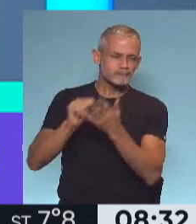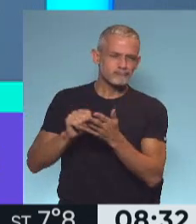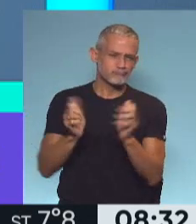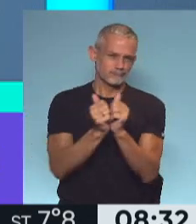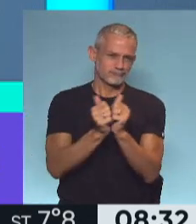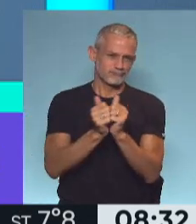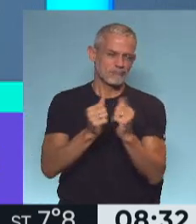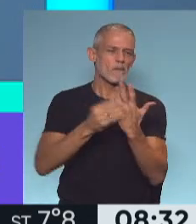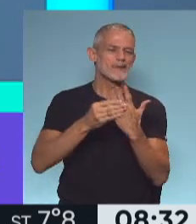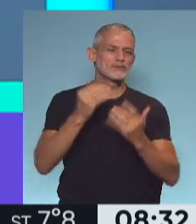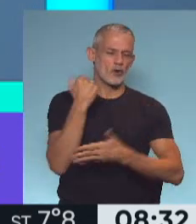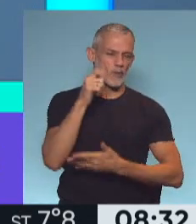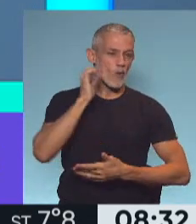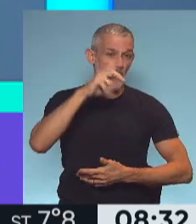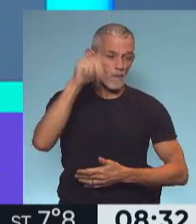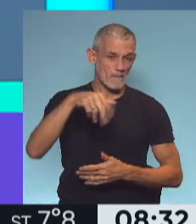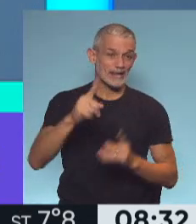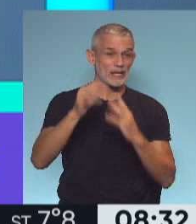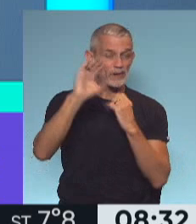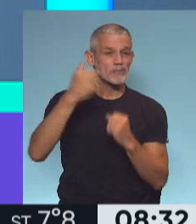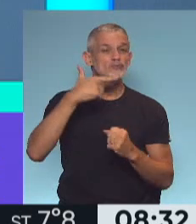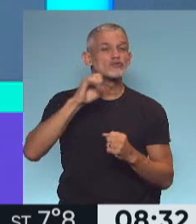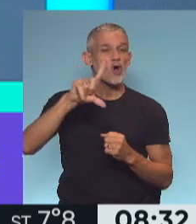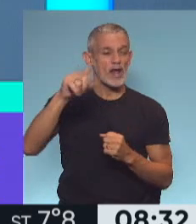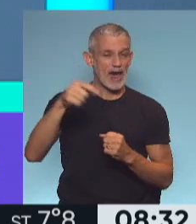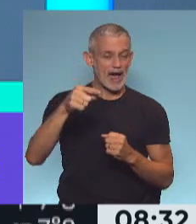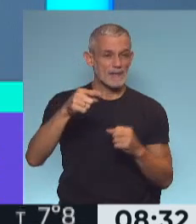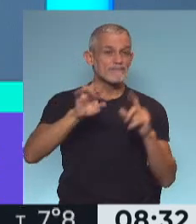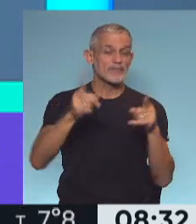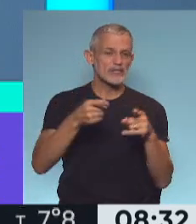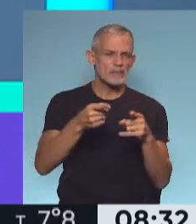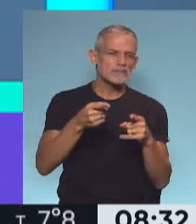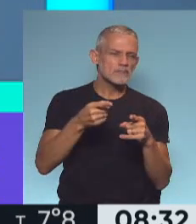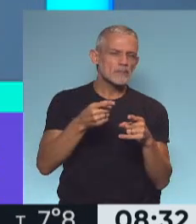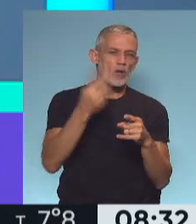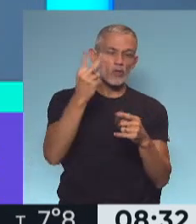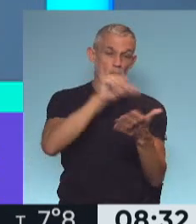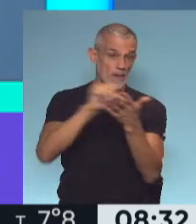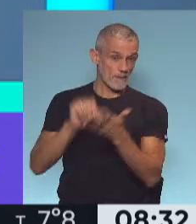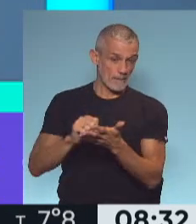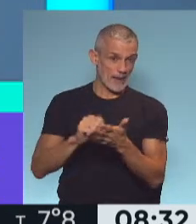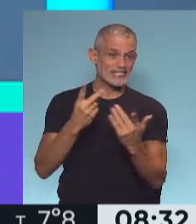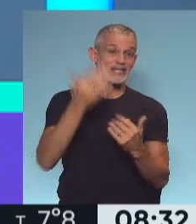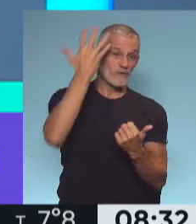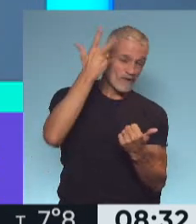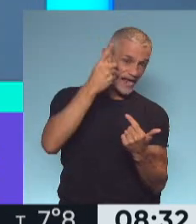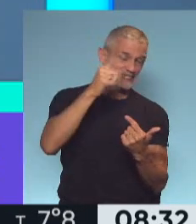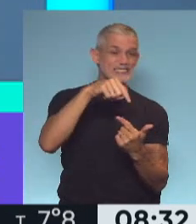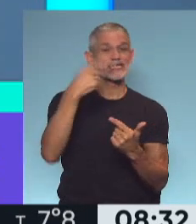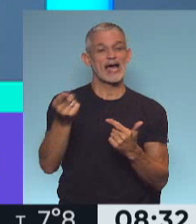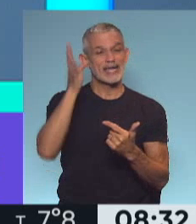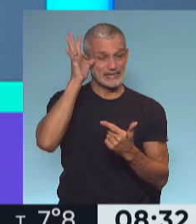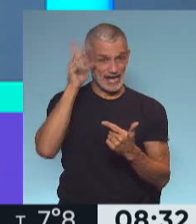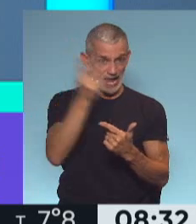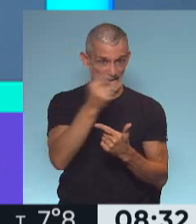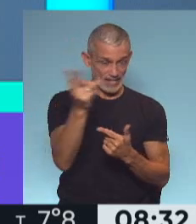con Martín Guzmán, que va a ir con el canciller Felipe Solá, y en principio va a estar en dos países, por un lado va a estar en Francia y por el otro lado en